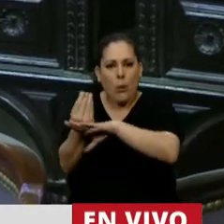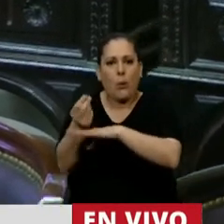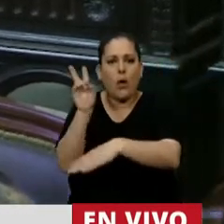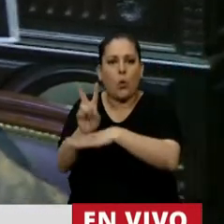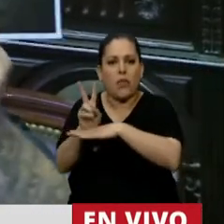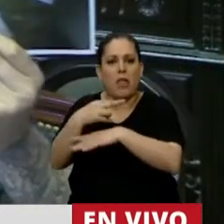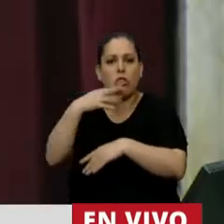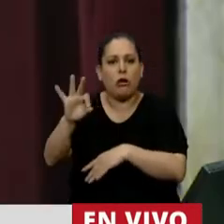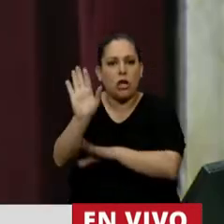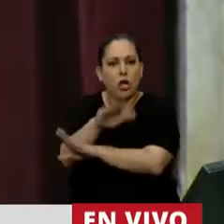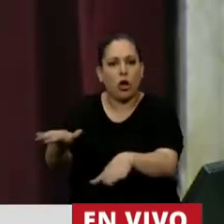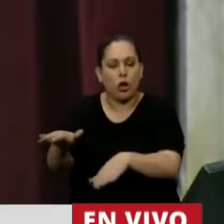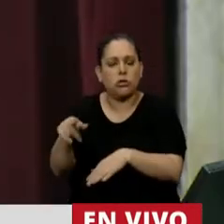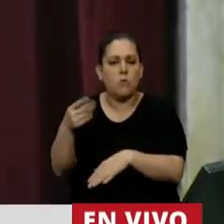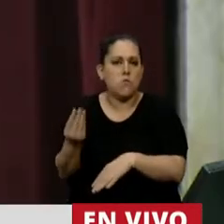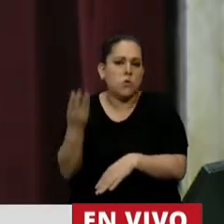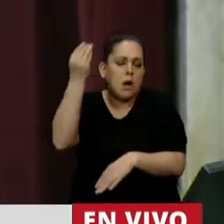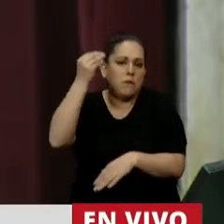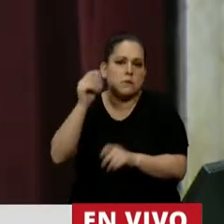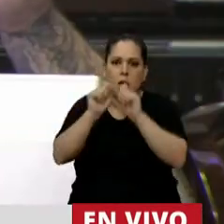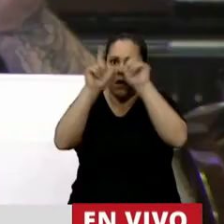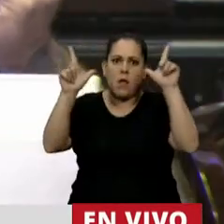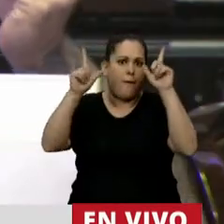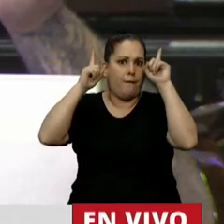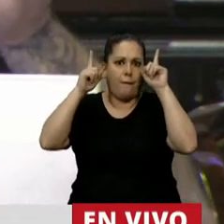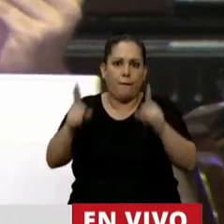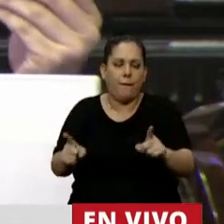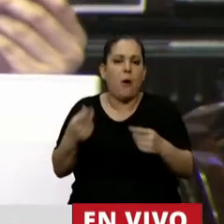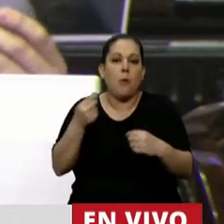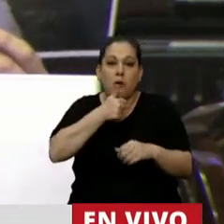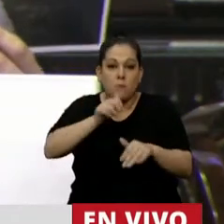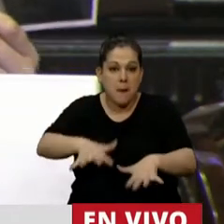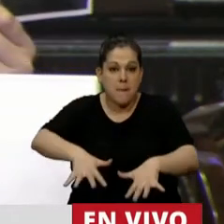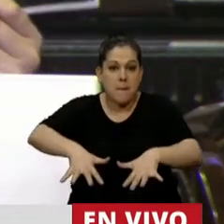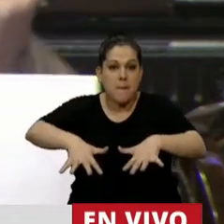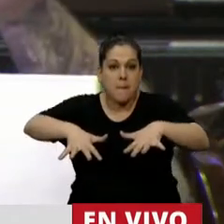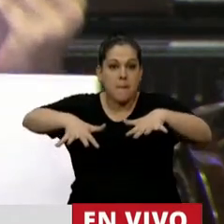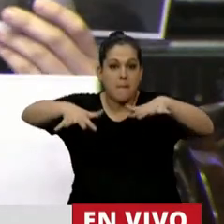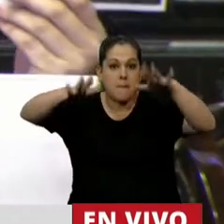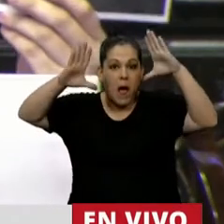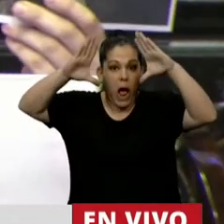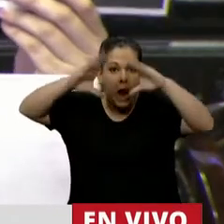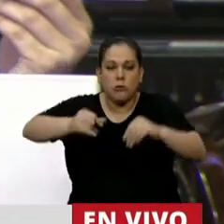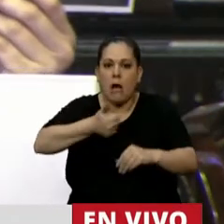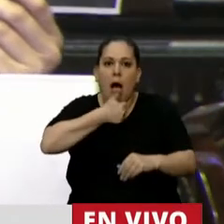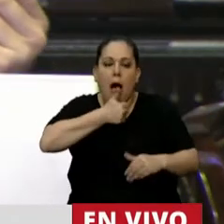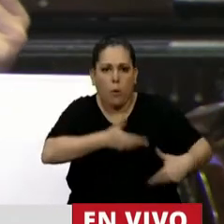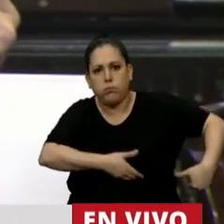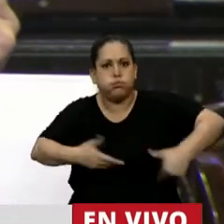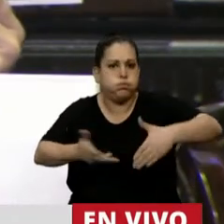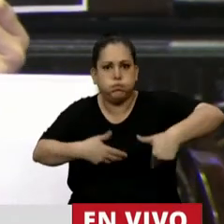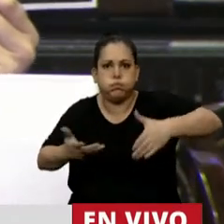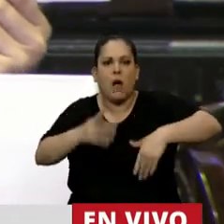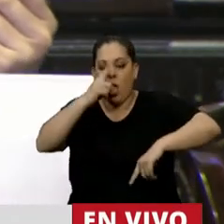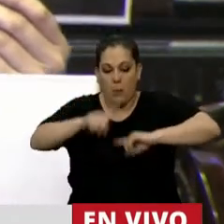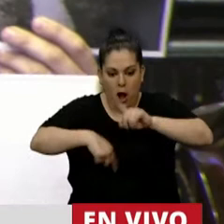desvelan porque tienen que quitar el agua cuando llueve, cuando se les inunda la casa y que a la mañana se tienen que levantar para